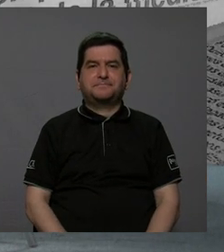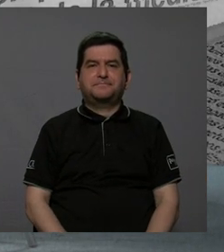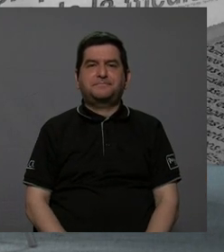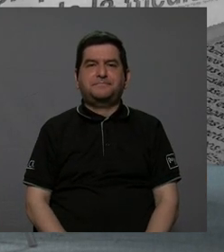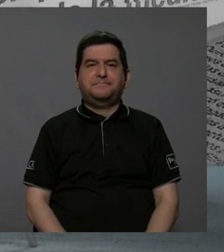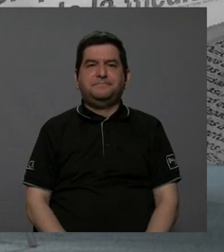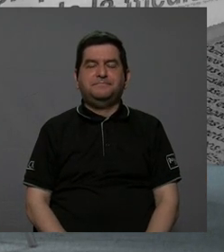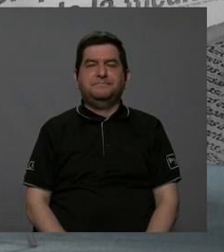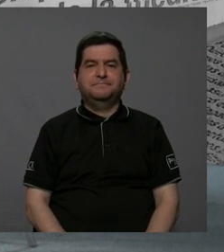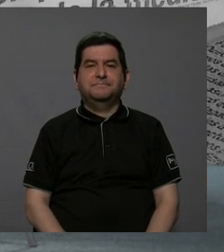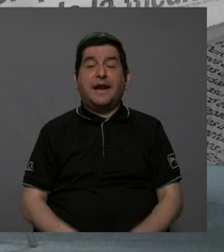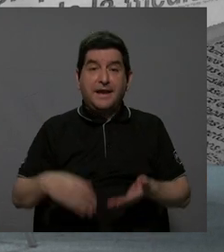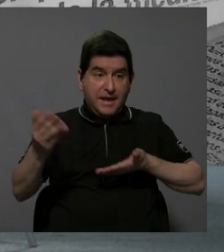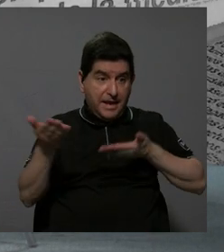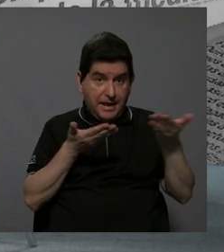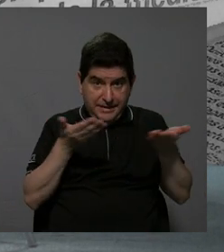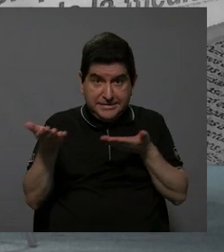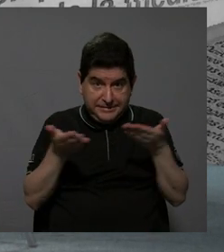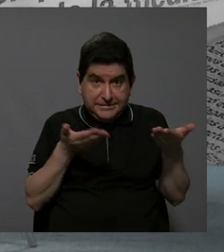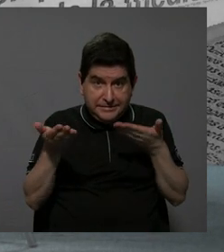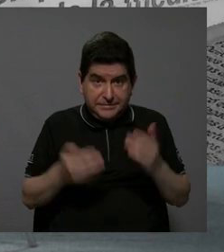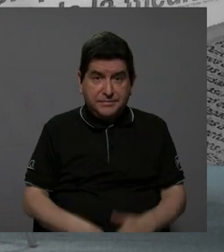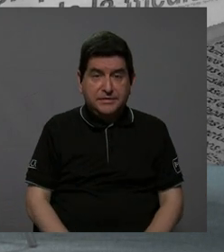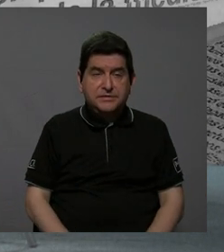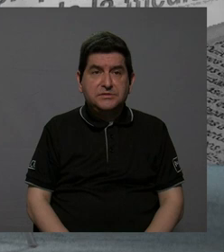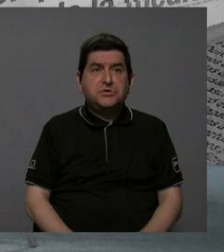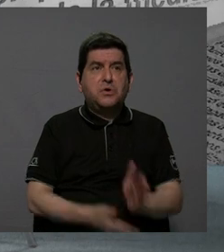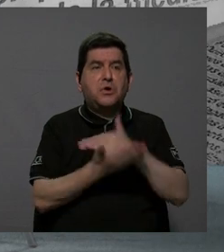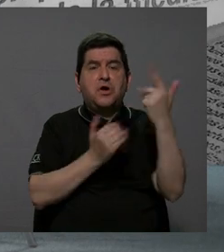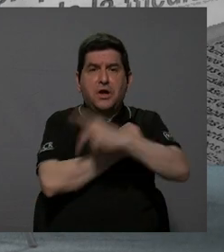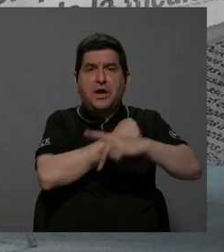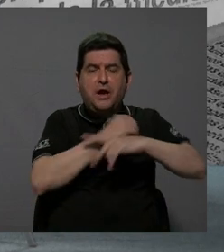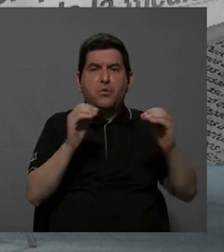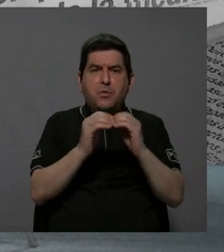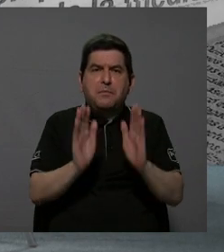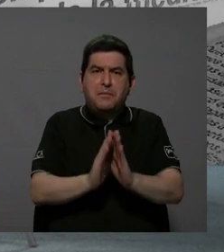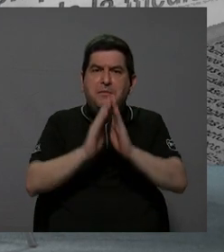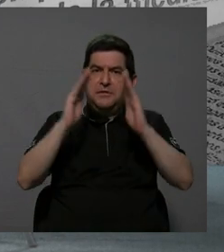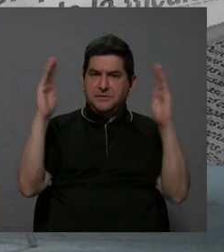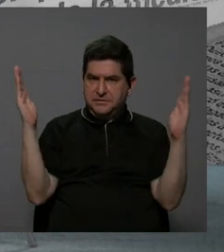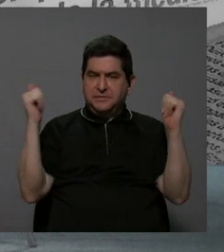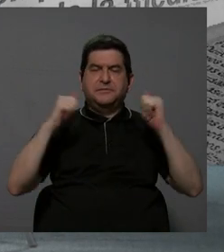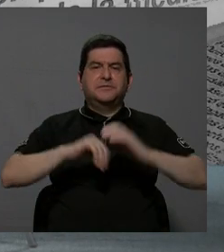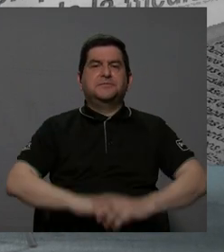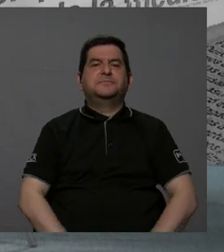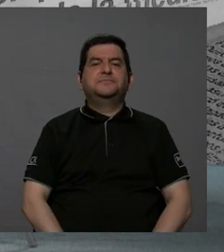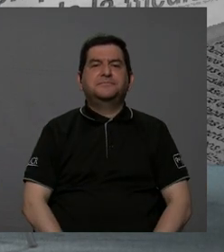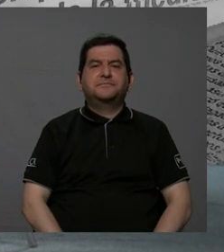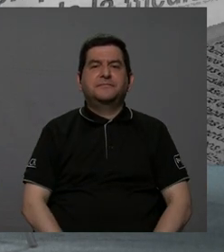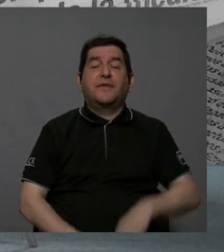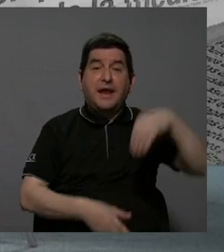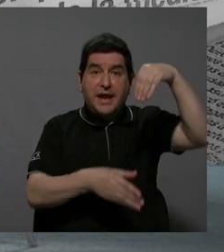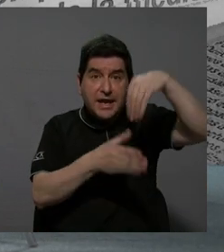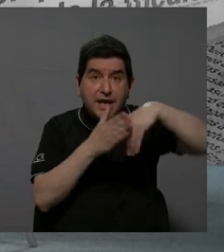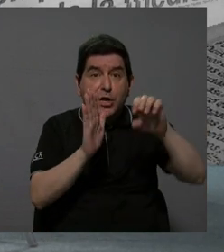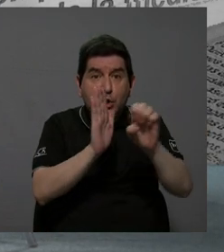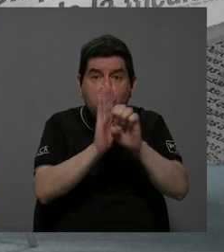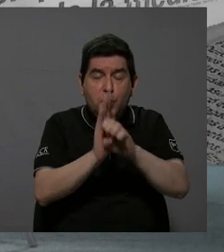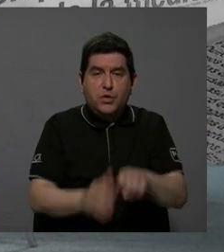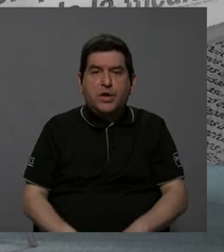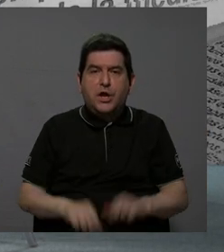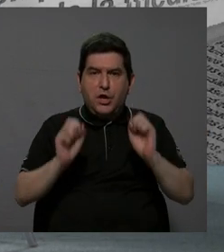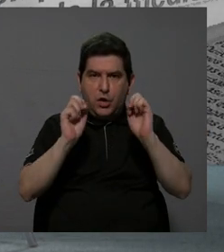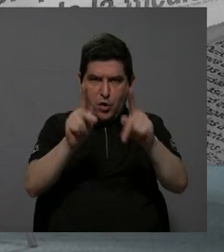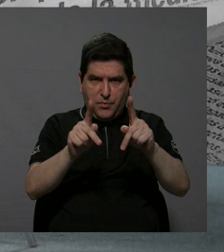Entonces, el servicio incluso en algunos países es más amplio. Abarca incluso, por ejemplo, la